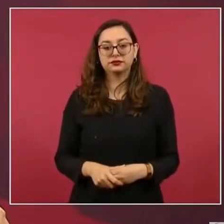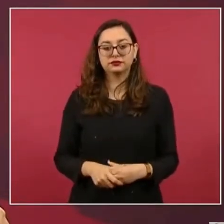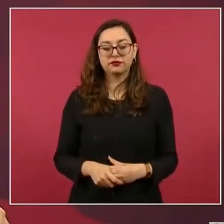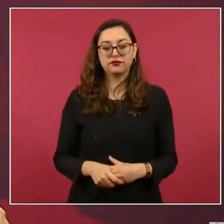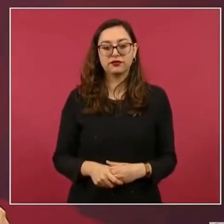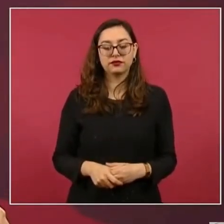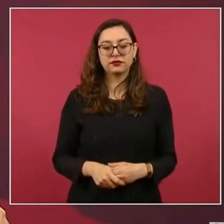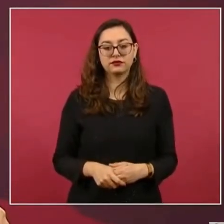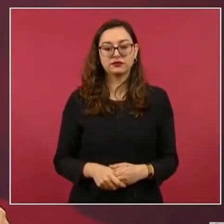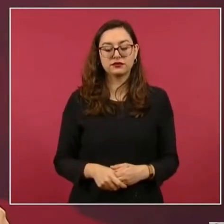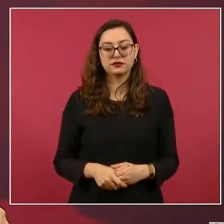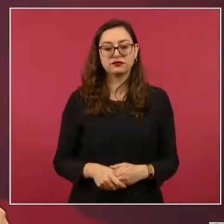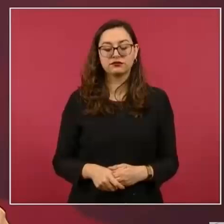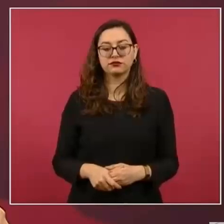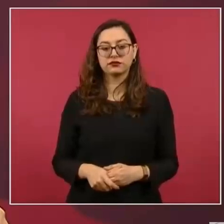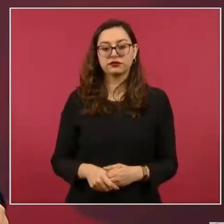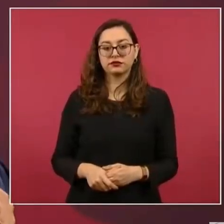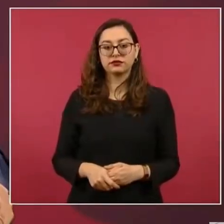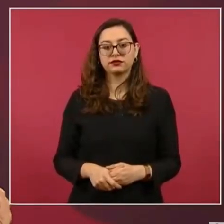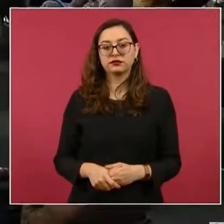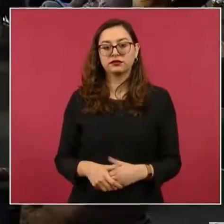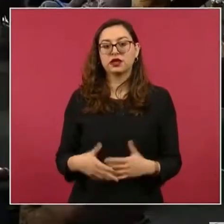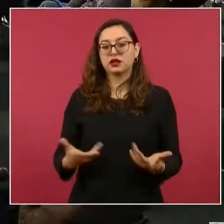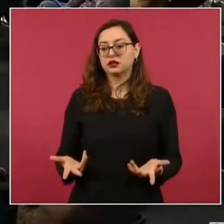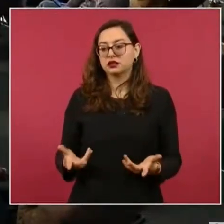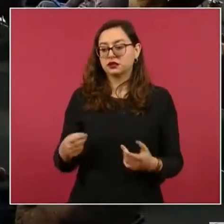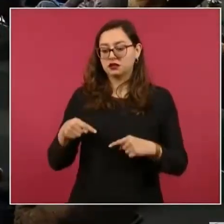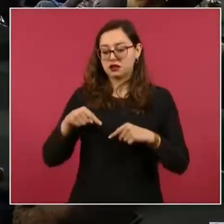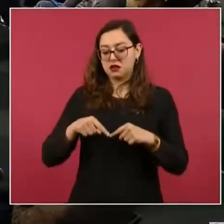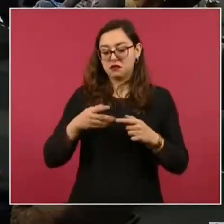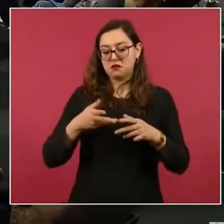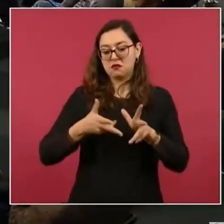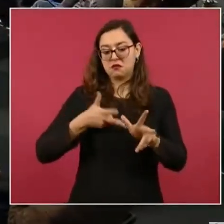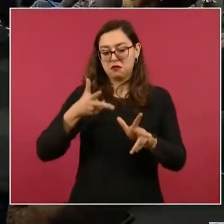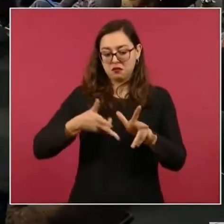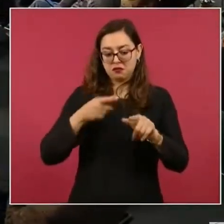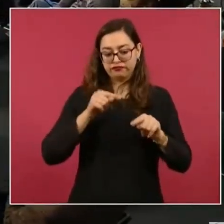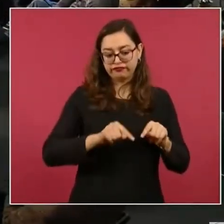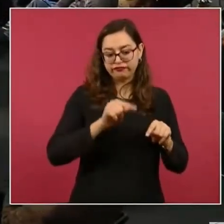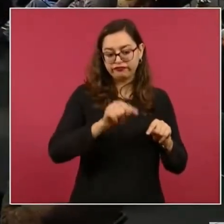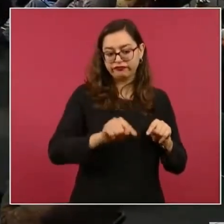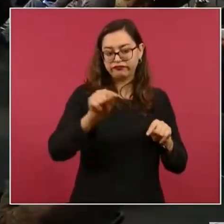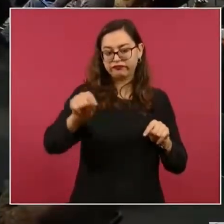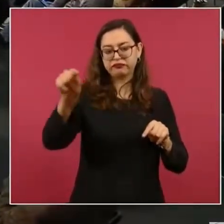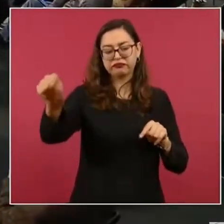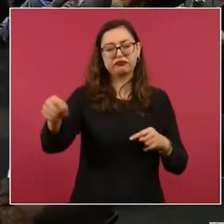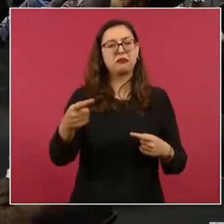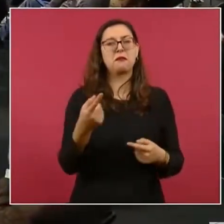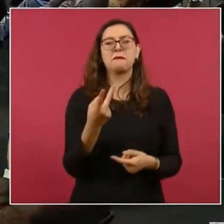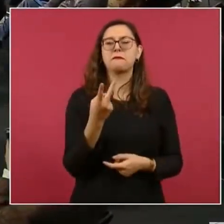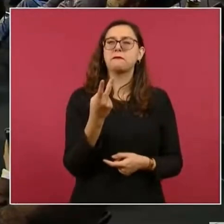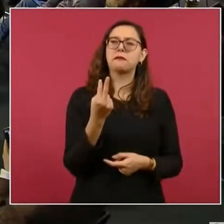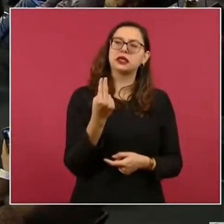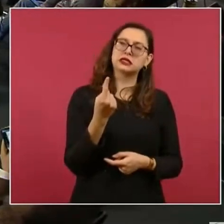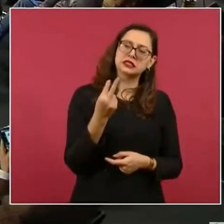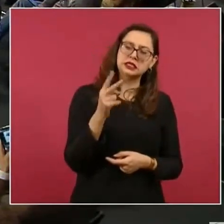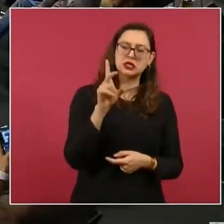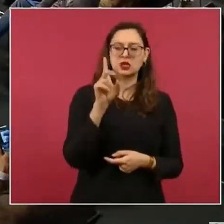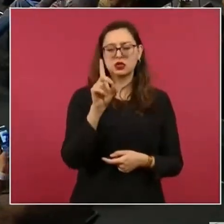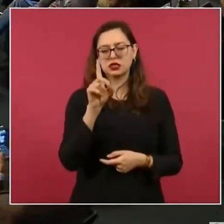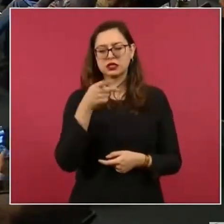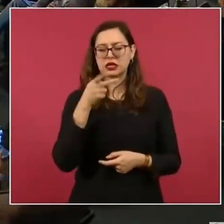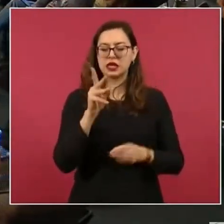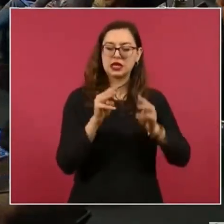cada 25, 30